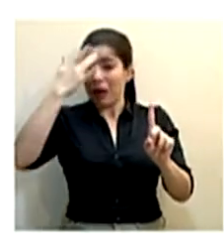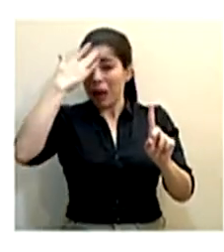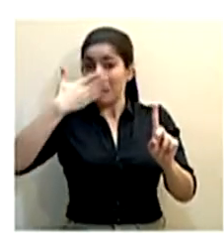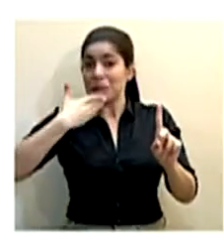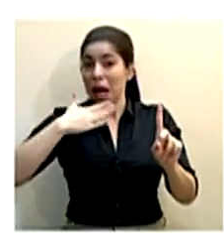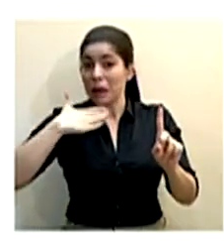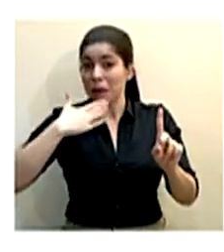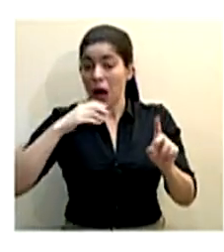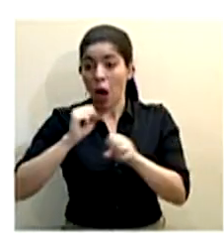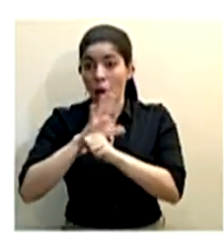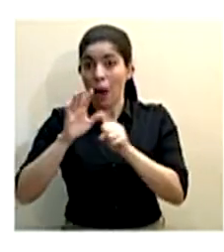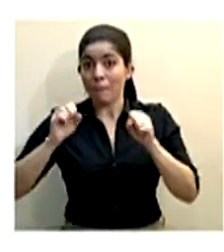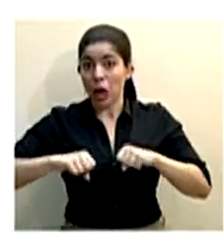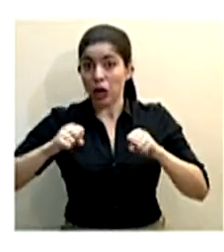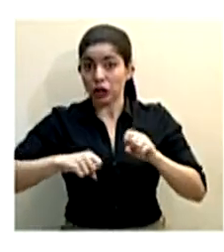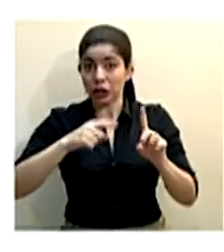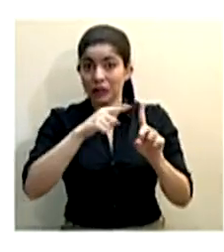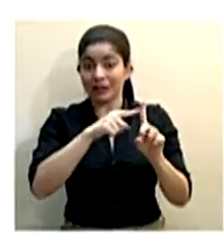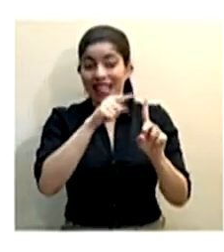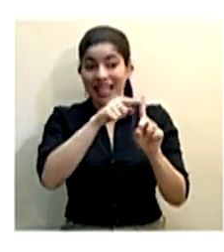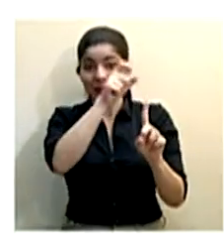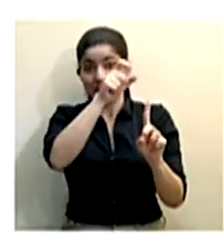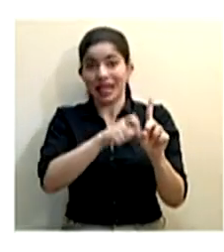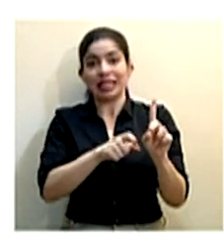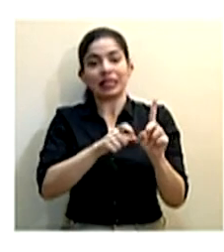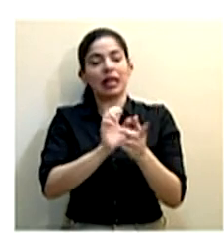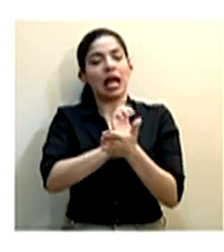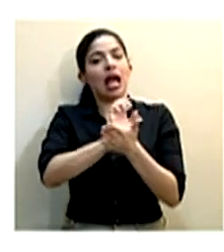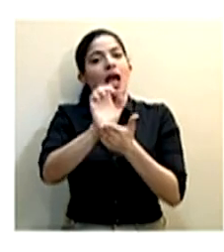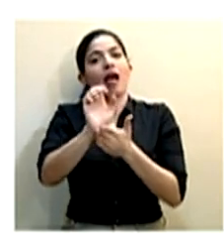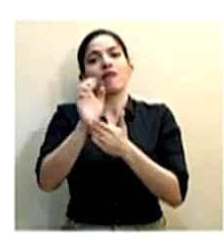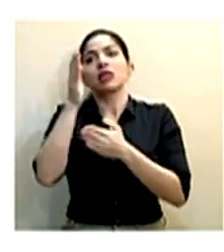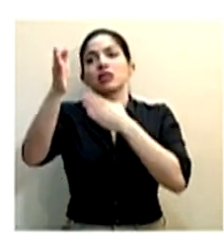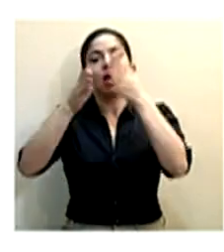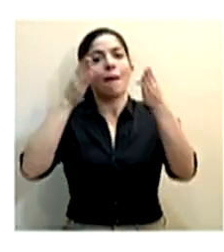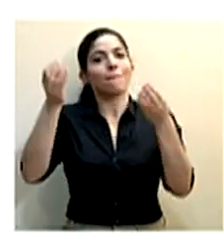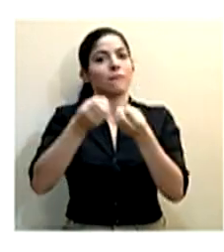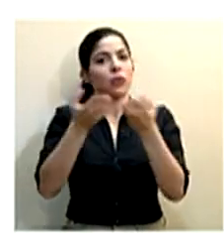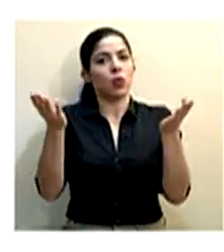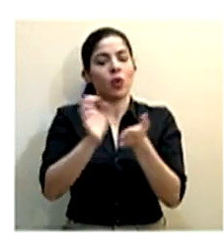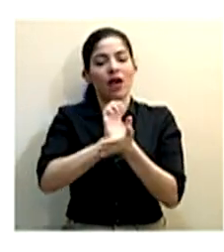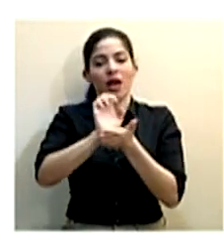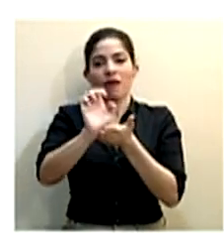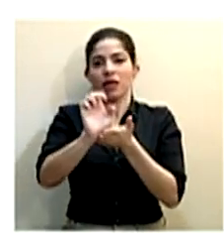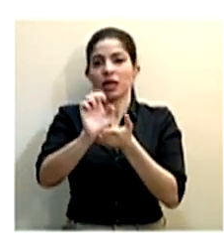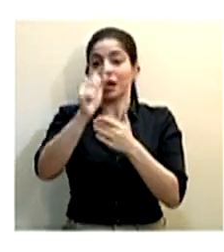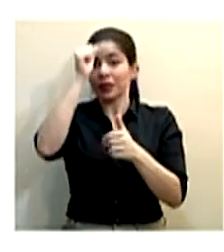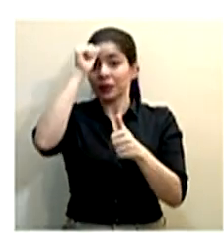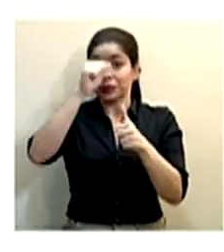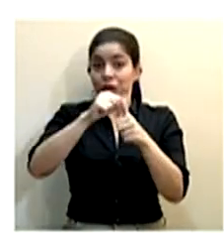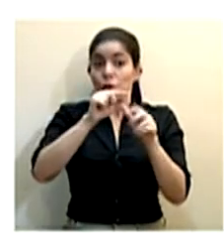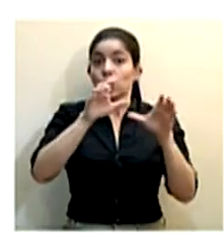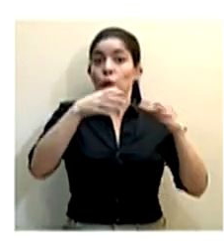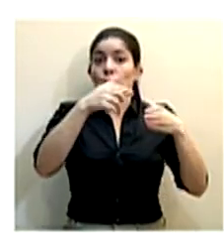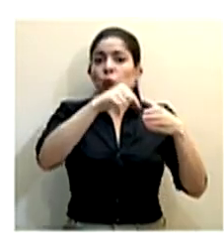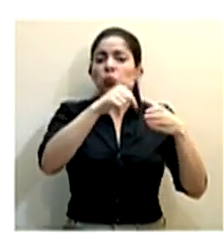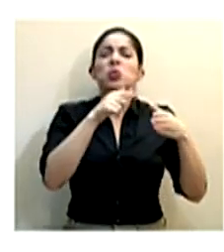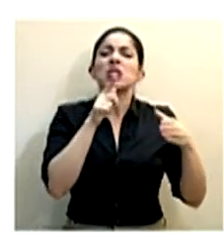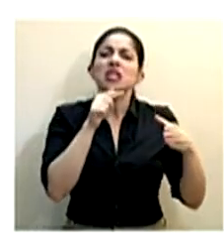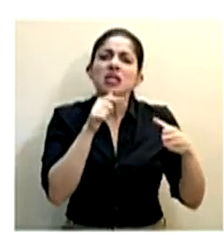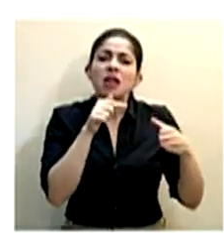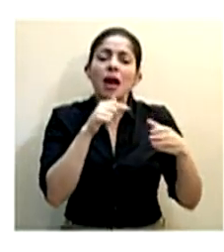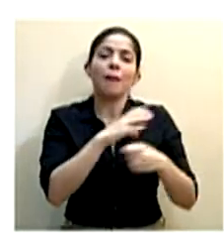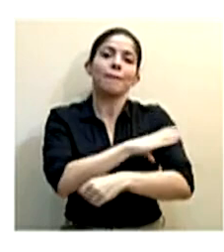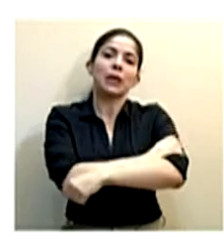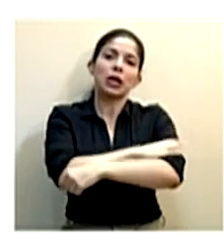por COVID-19 deben evitar a toda costa ir a lugares públicos. Recordemos que en este grupo están las personas